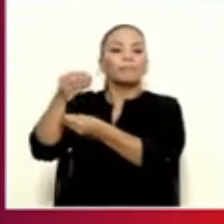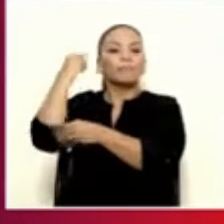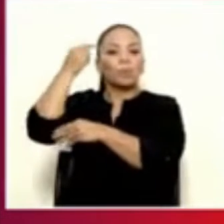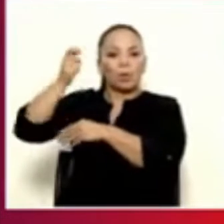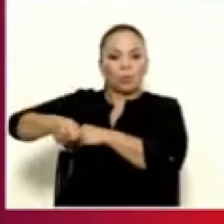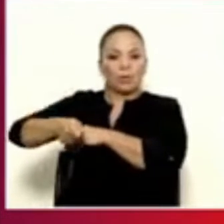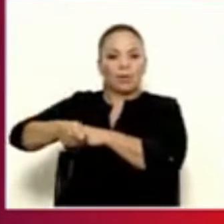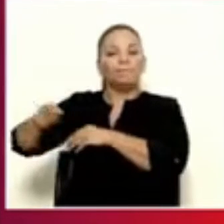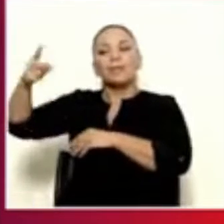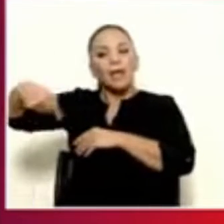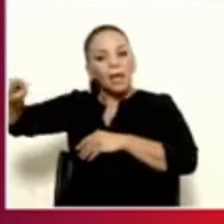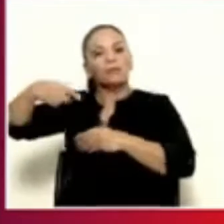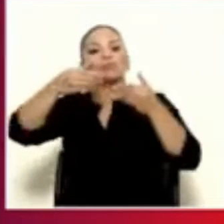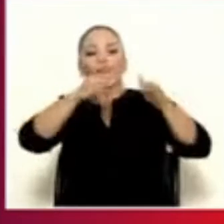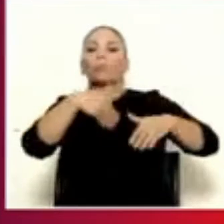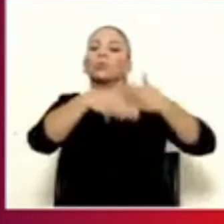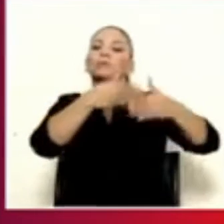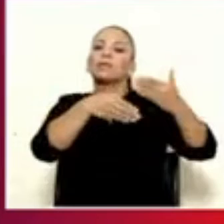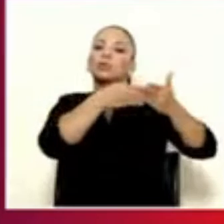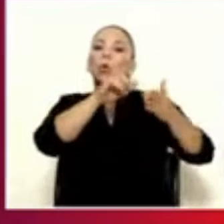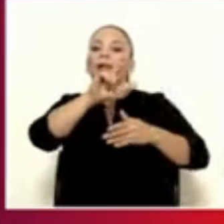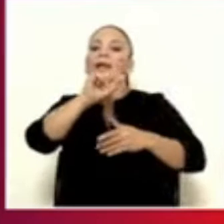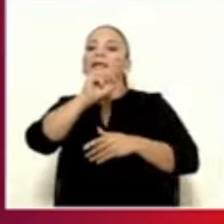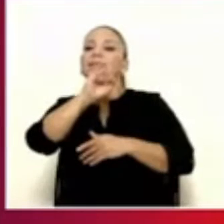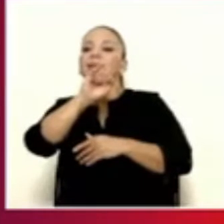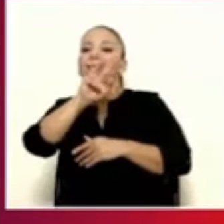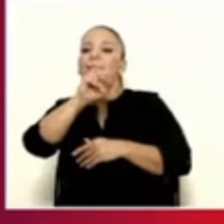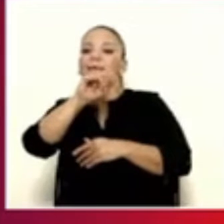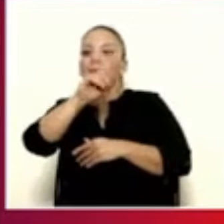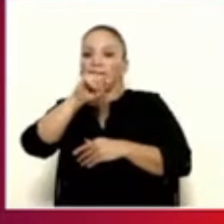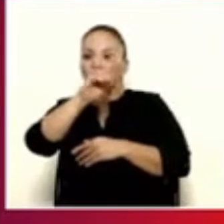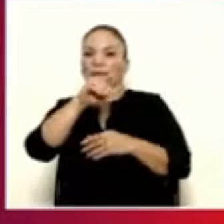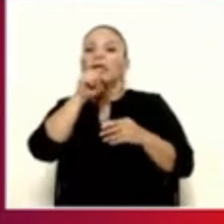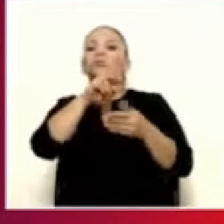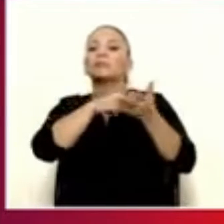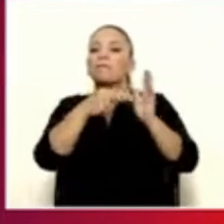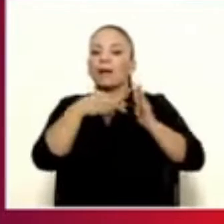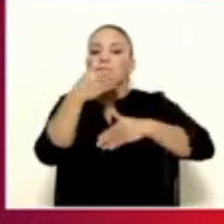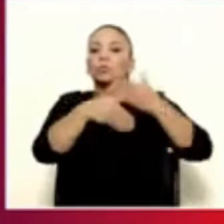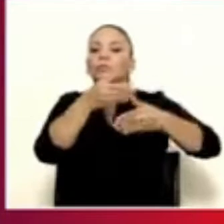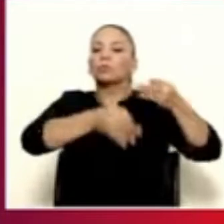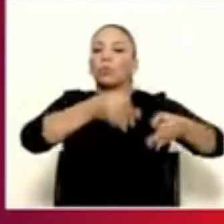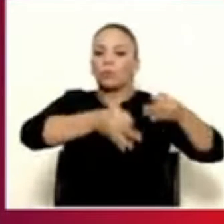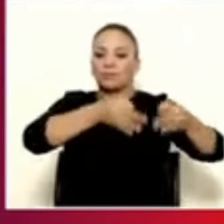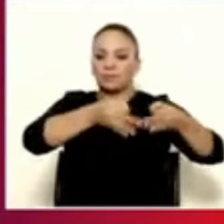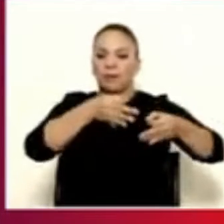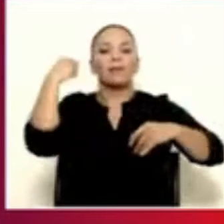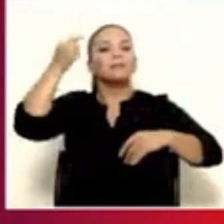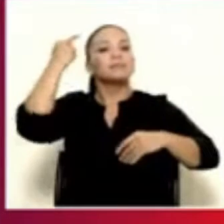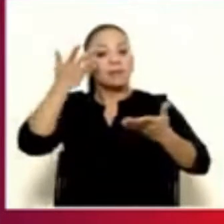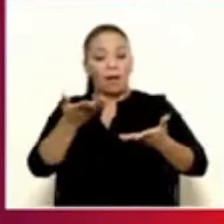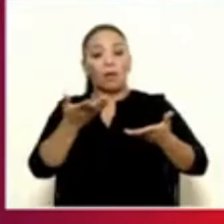presentan este proceso de lesividad que es precisamente un proceso judicial donde el Estado